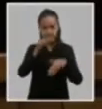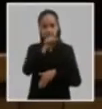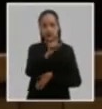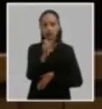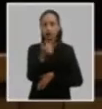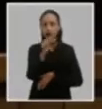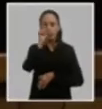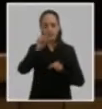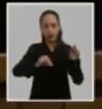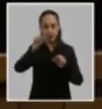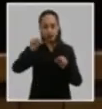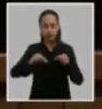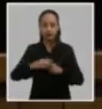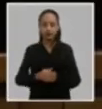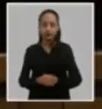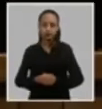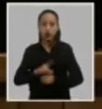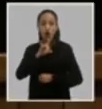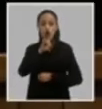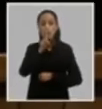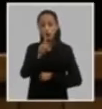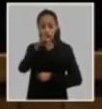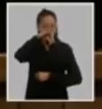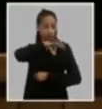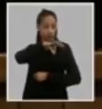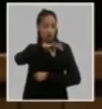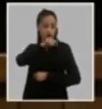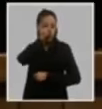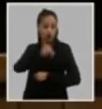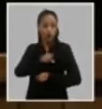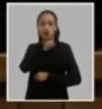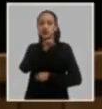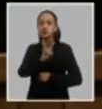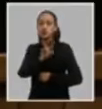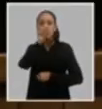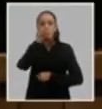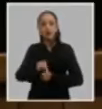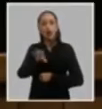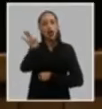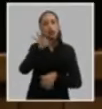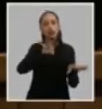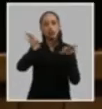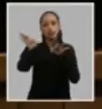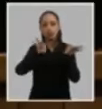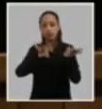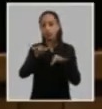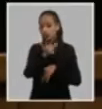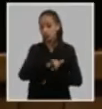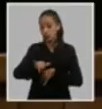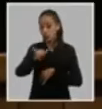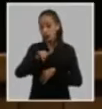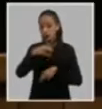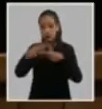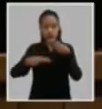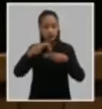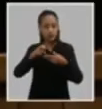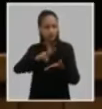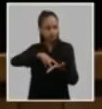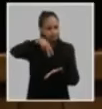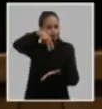compañeros 91 delegados y 19 invitados los que realizaron